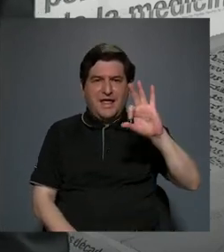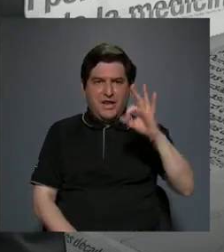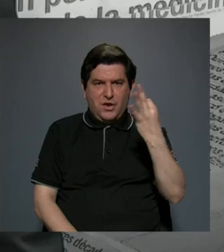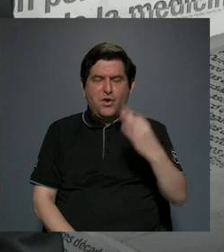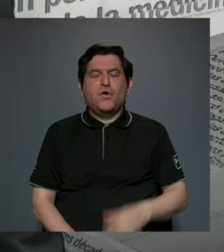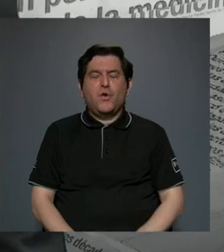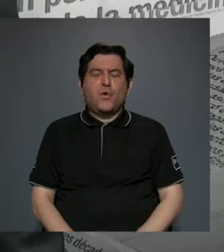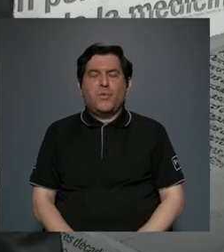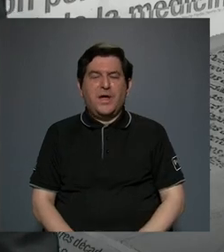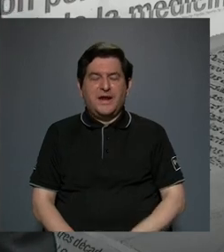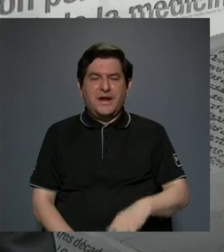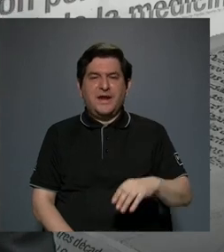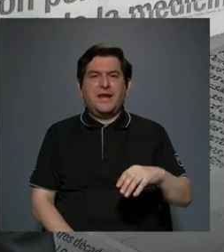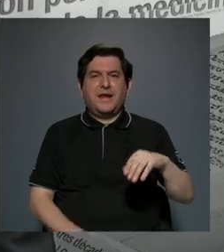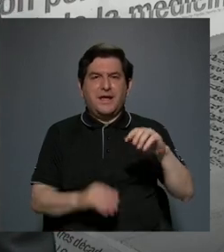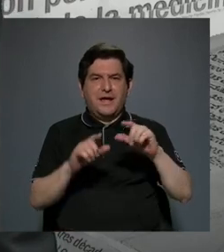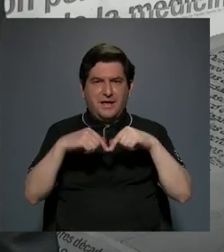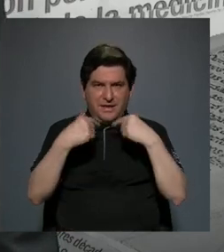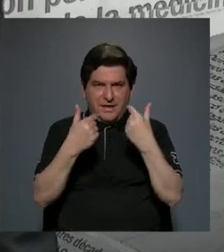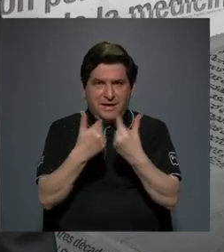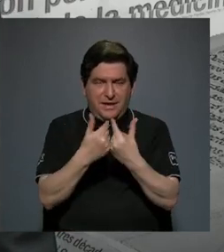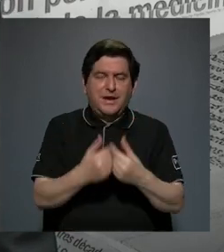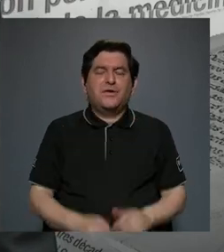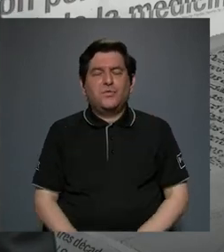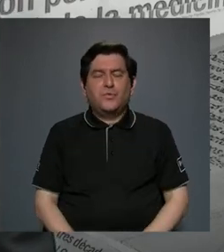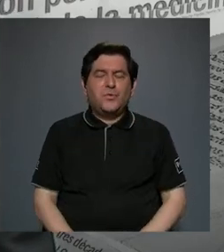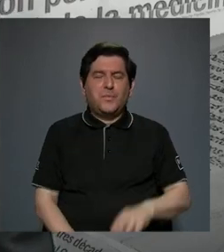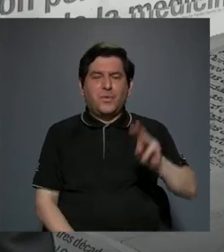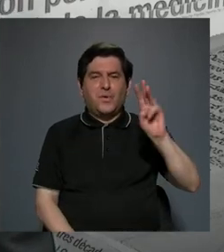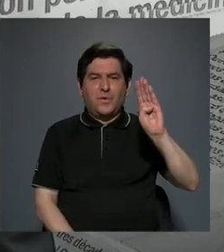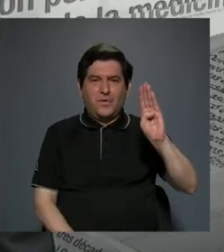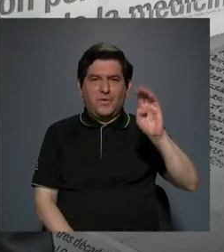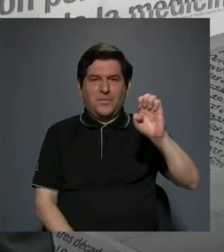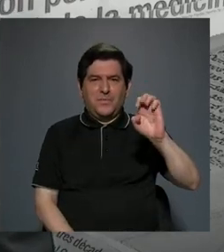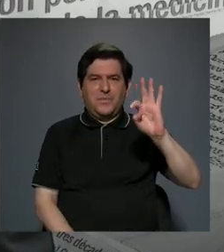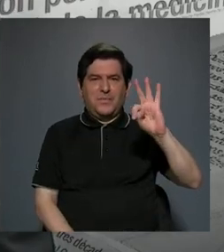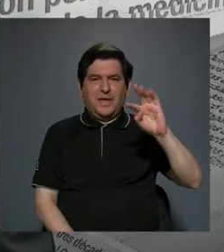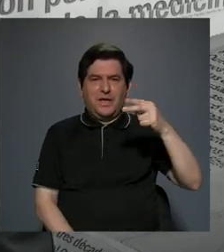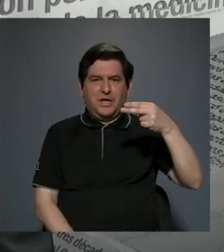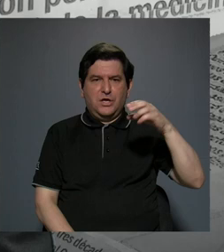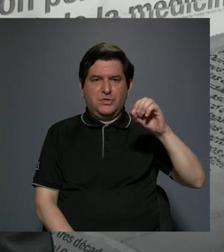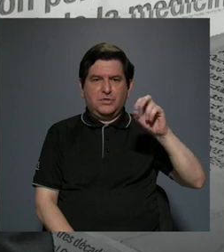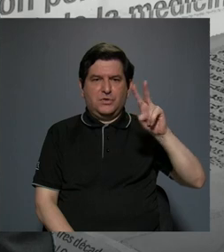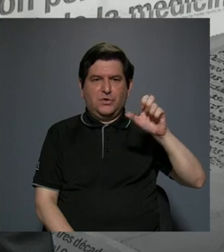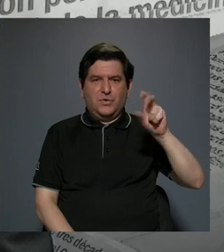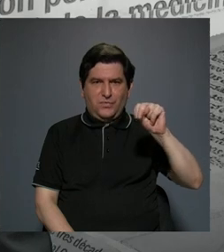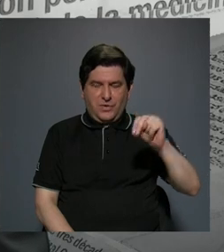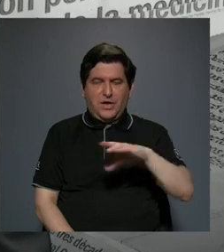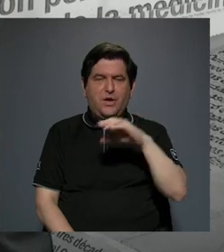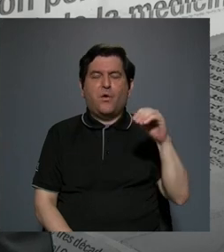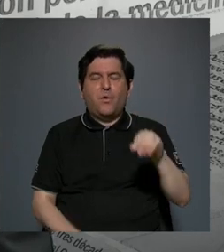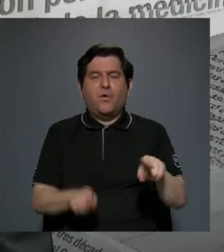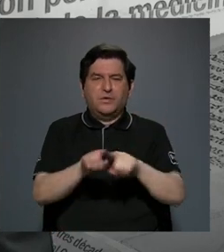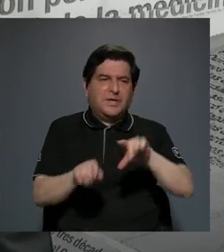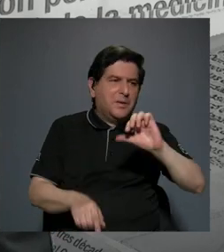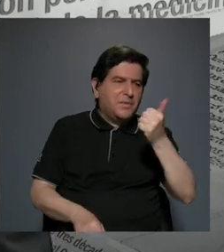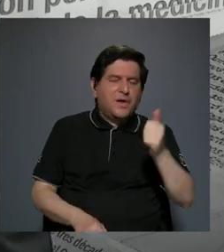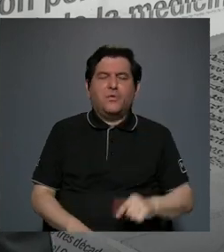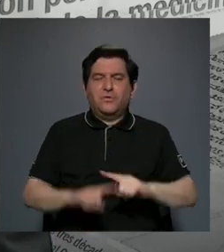Requiem de Mozart o la Carmina Urana, es una experiencia artística, estética